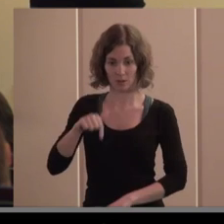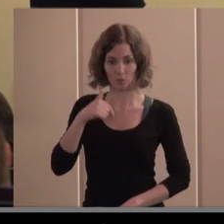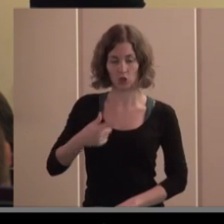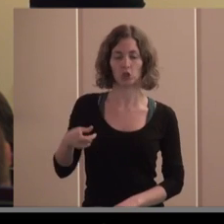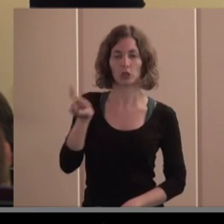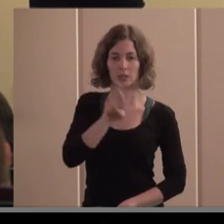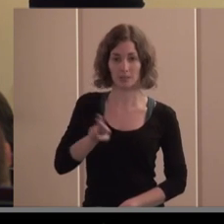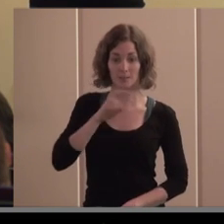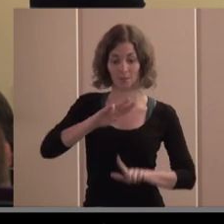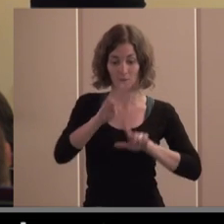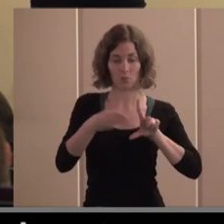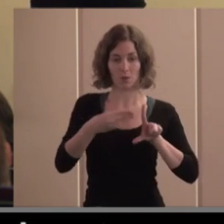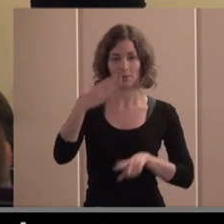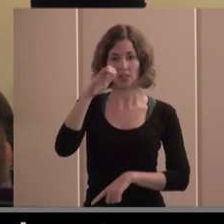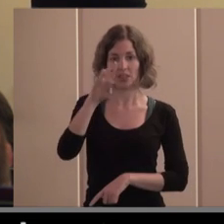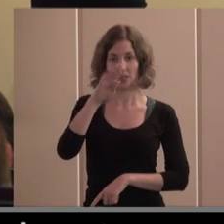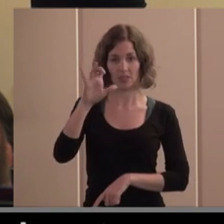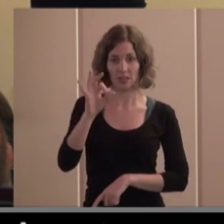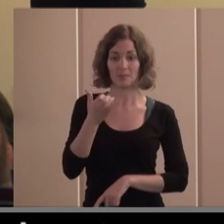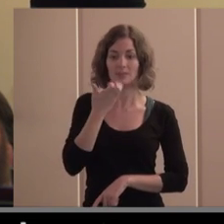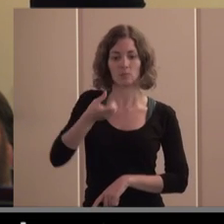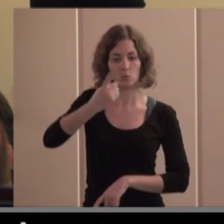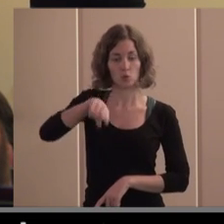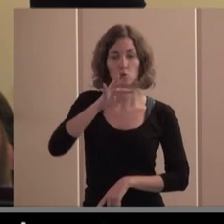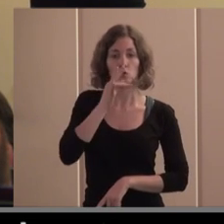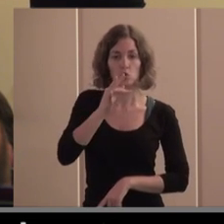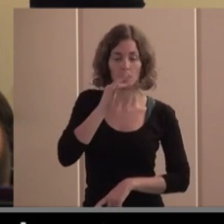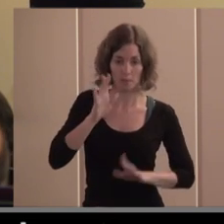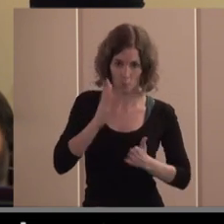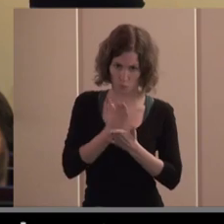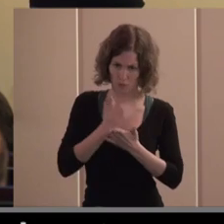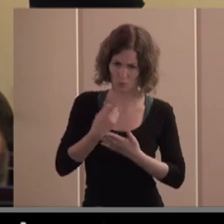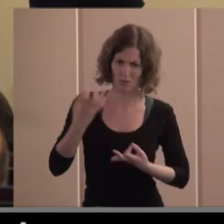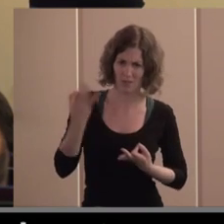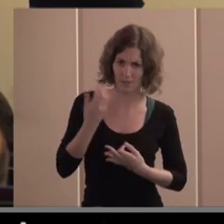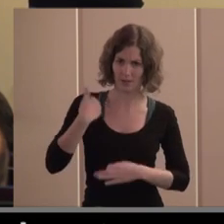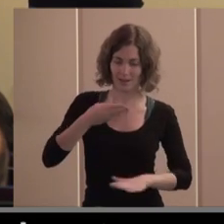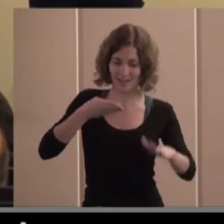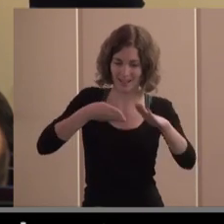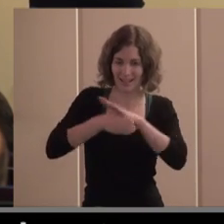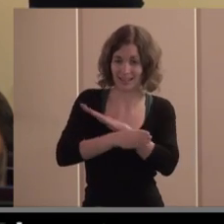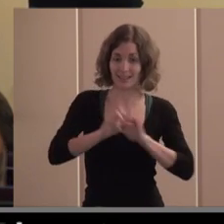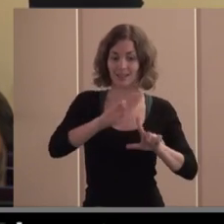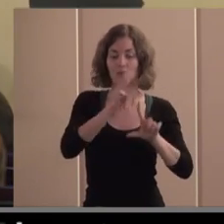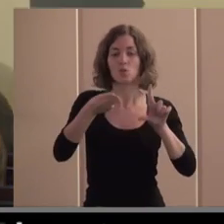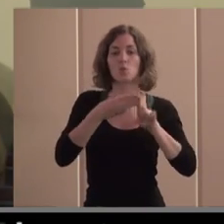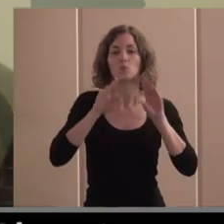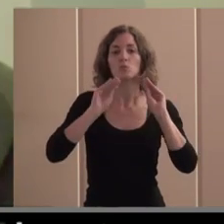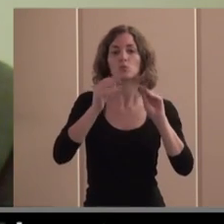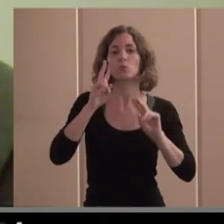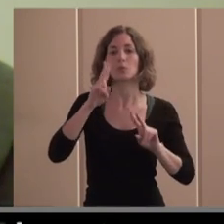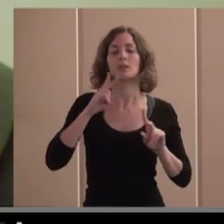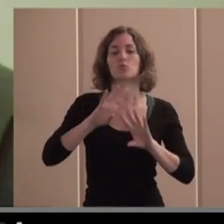trillado ya y por el curso que estáis haciendo deberíais haberlo hecho en la web de CEPES encontráis un marco